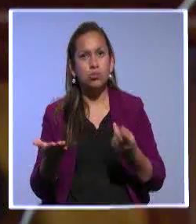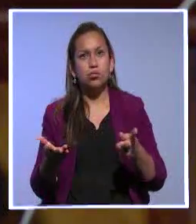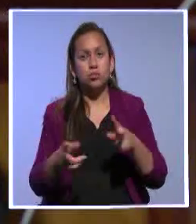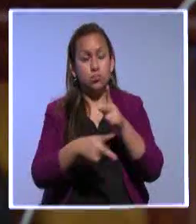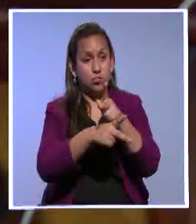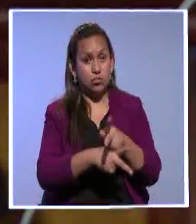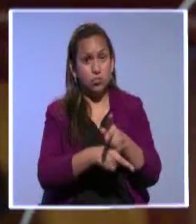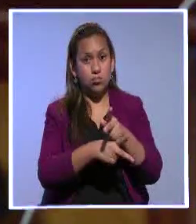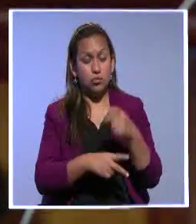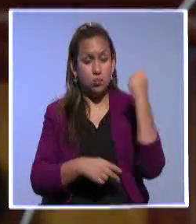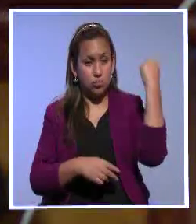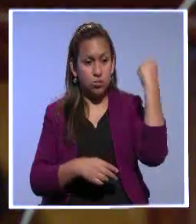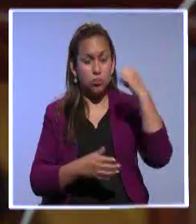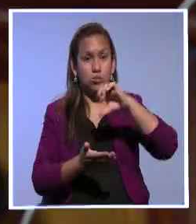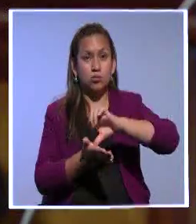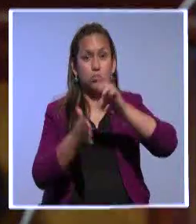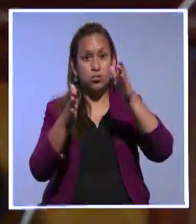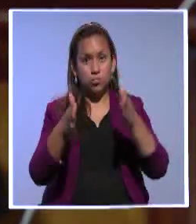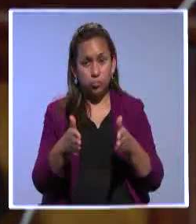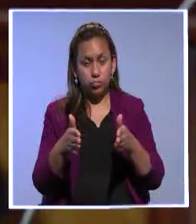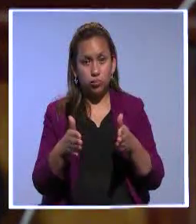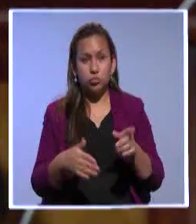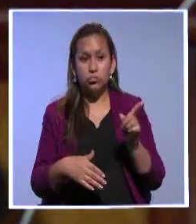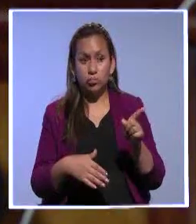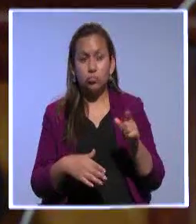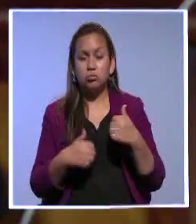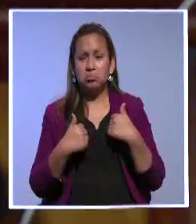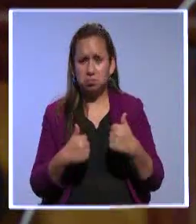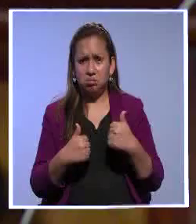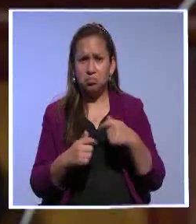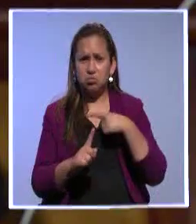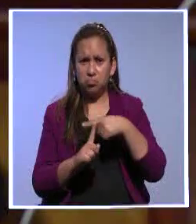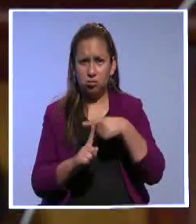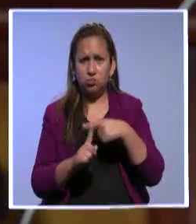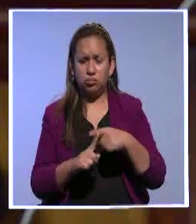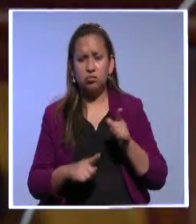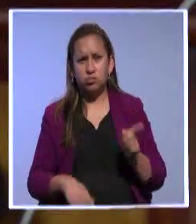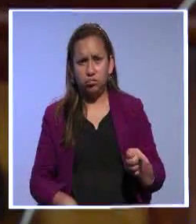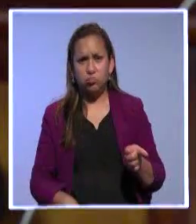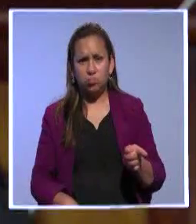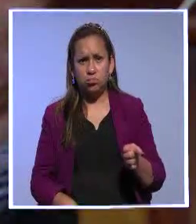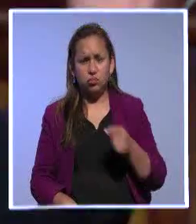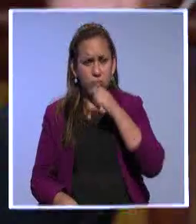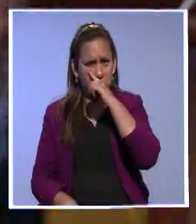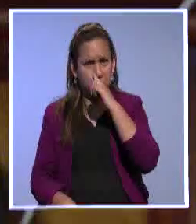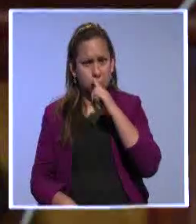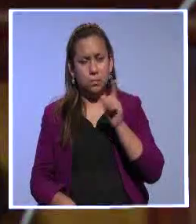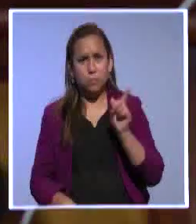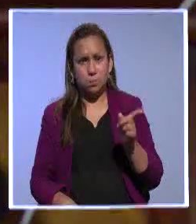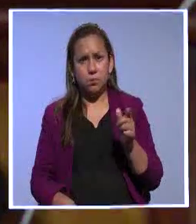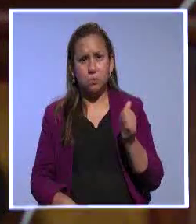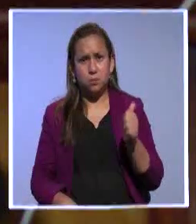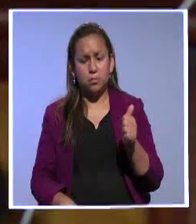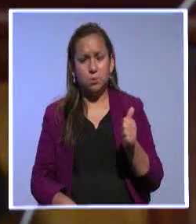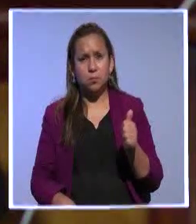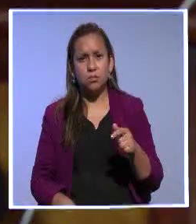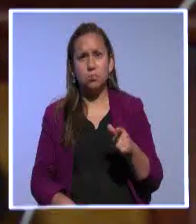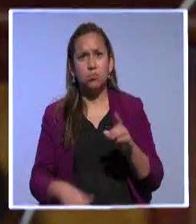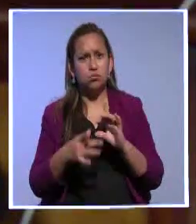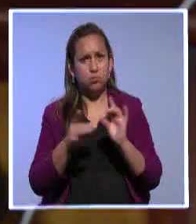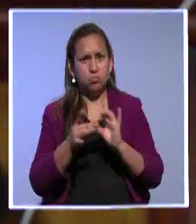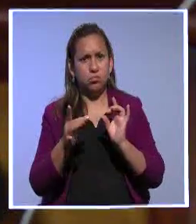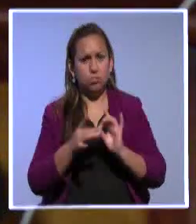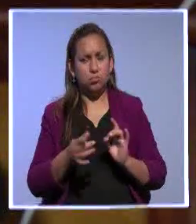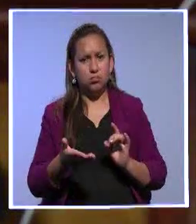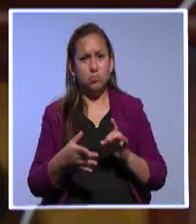garantizar los derechos de los ciudadanos, me parece ser que está bastante bien delineado en el texto de